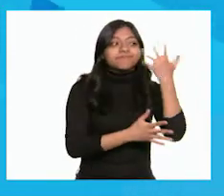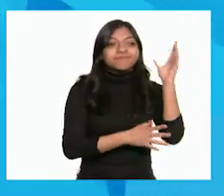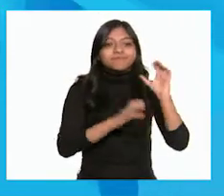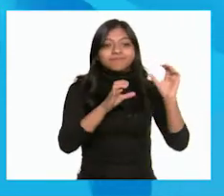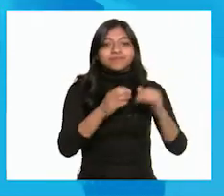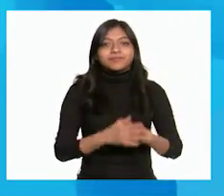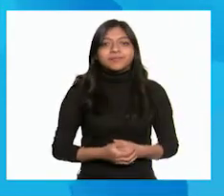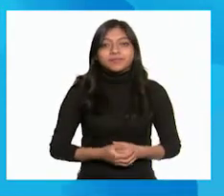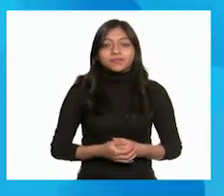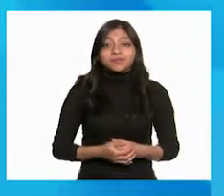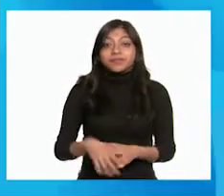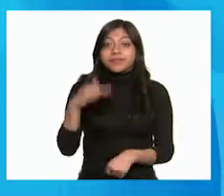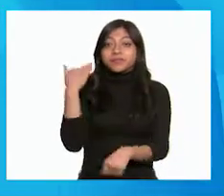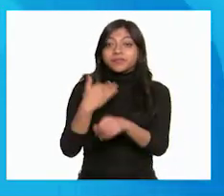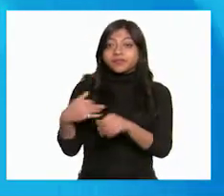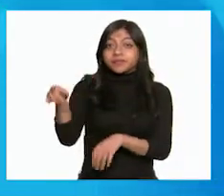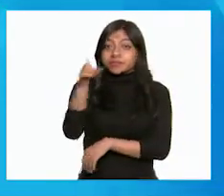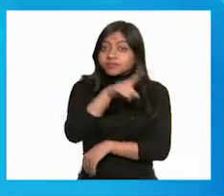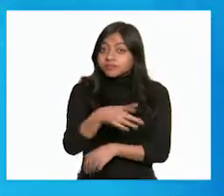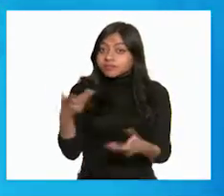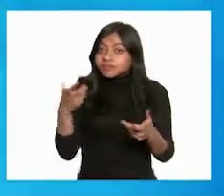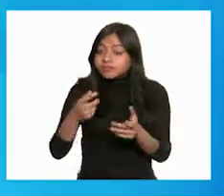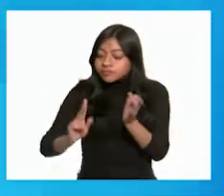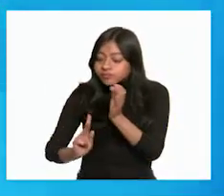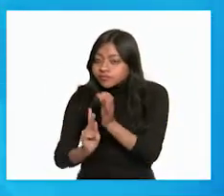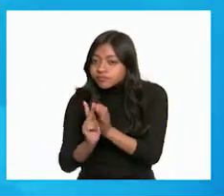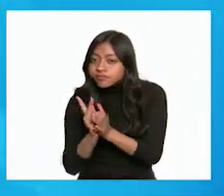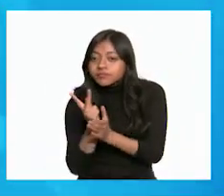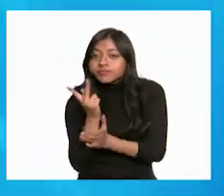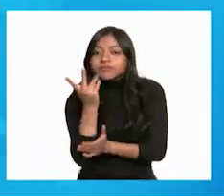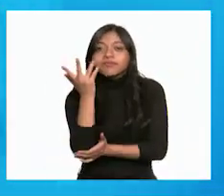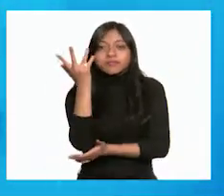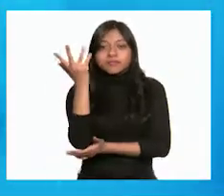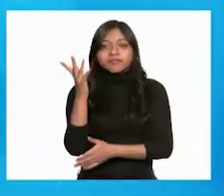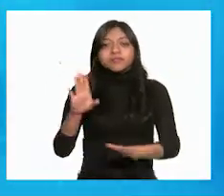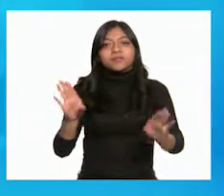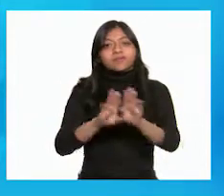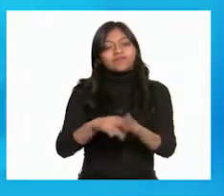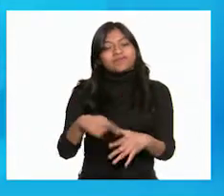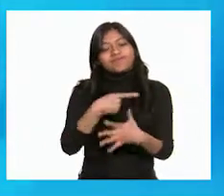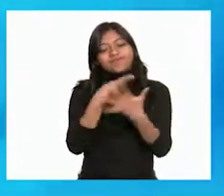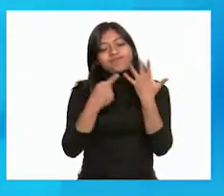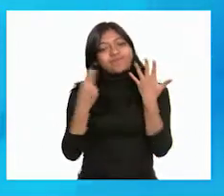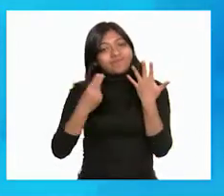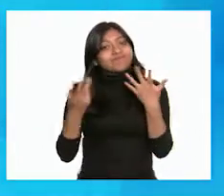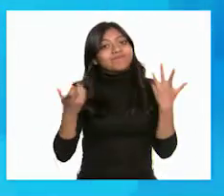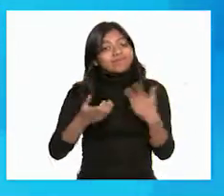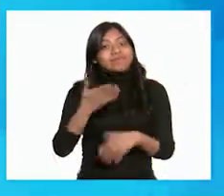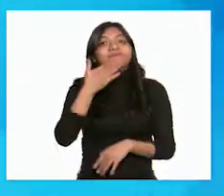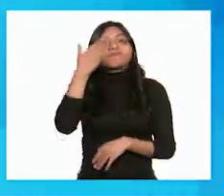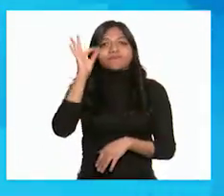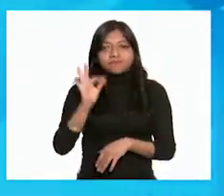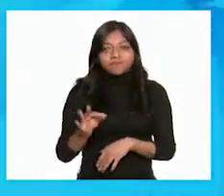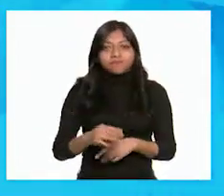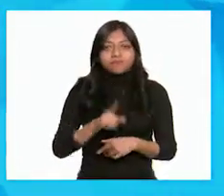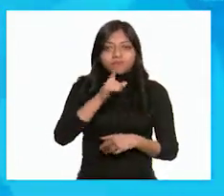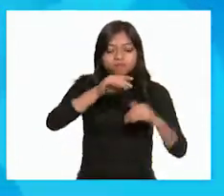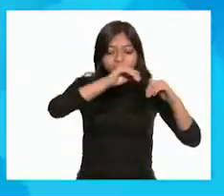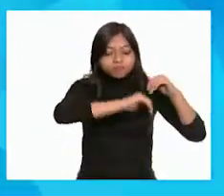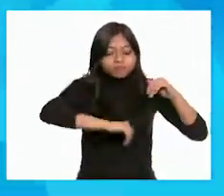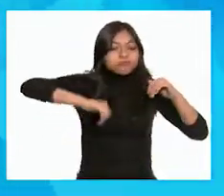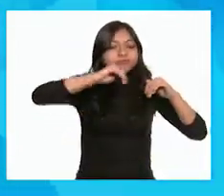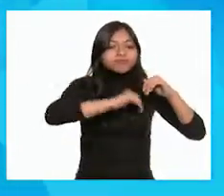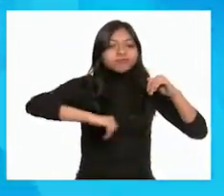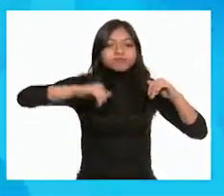que tenga éxito esto que plantamos tenemos que cuidar varios detalles. Primero, que hagamos un hoyo